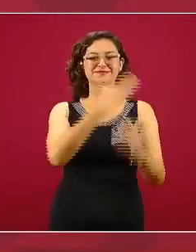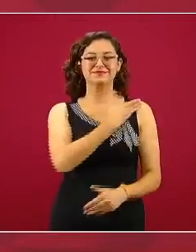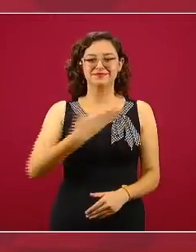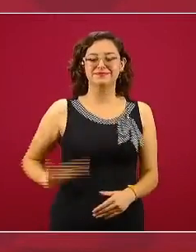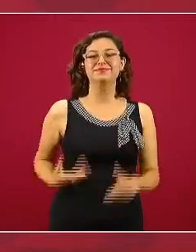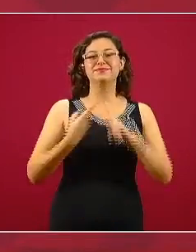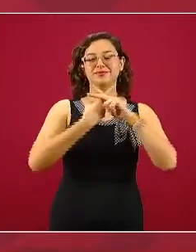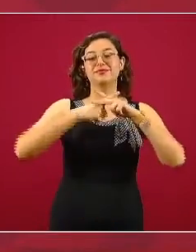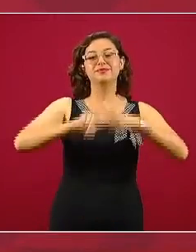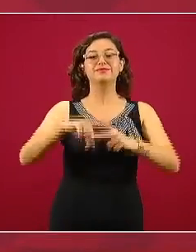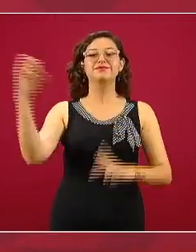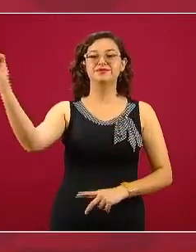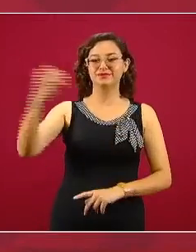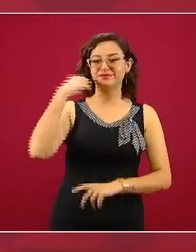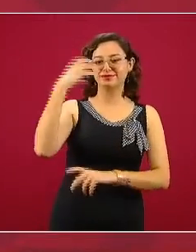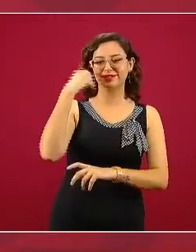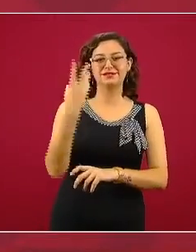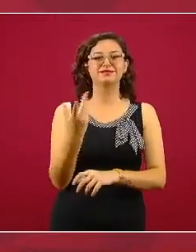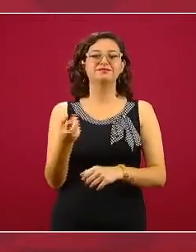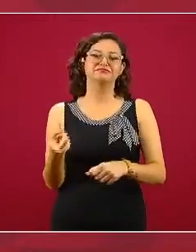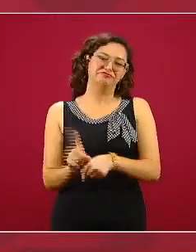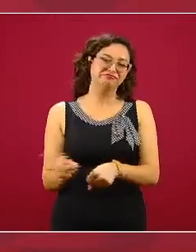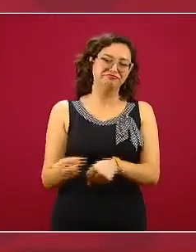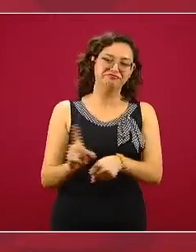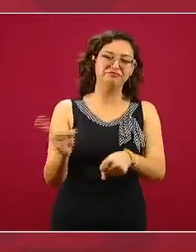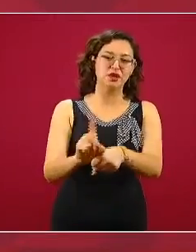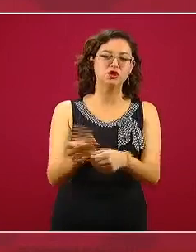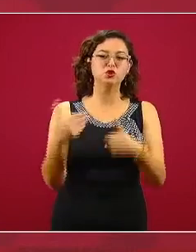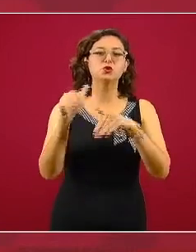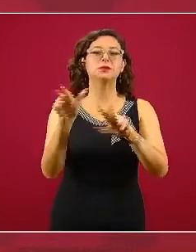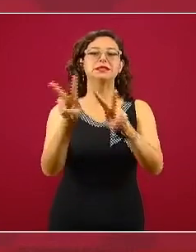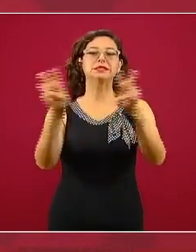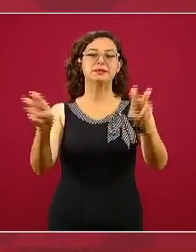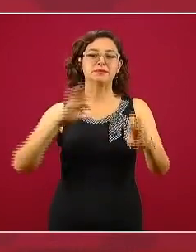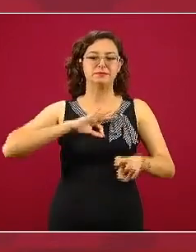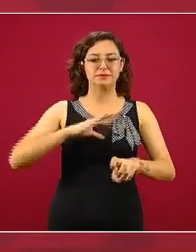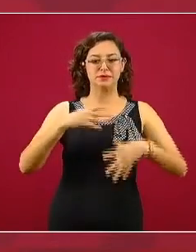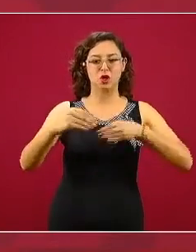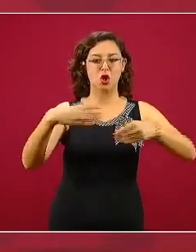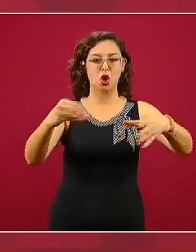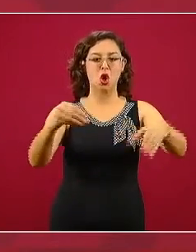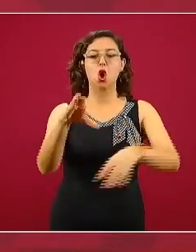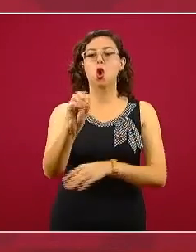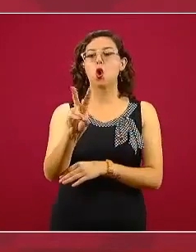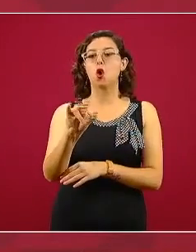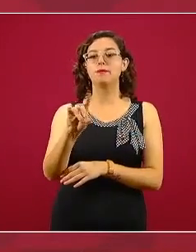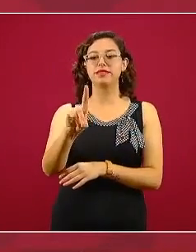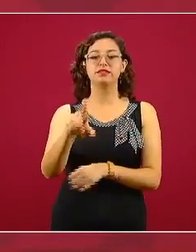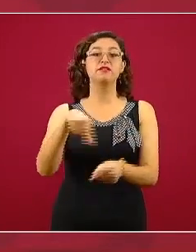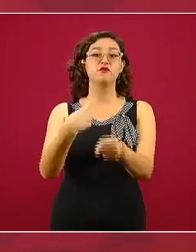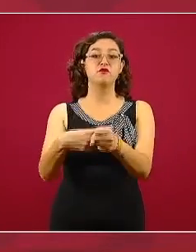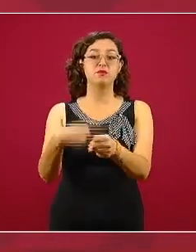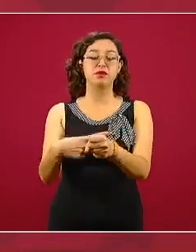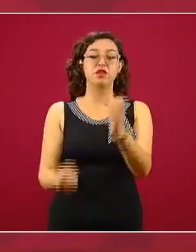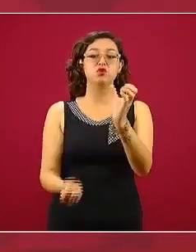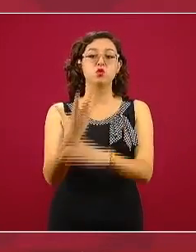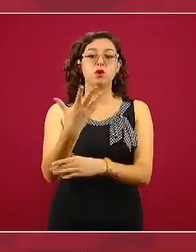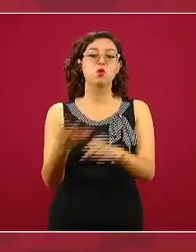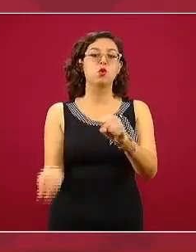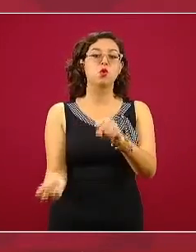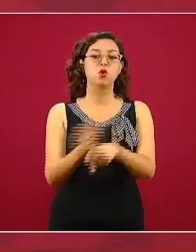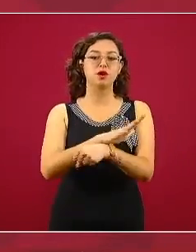conferencia de prensa diaria sobre la situación de la pandemia de COVID, enfermedad causada por el nuevo coronavirus